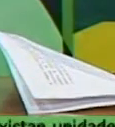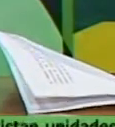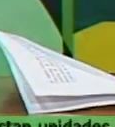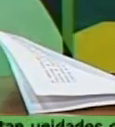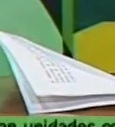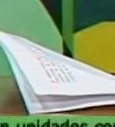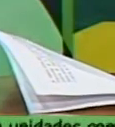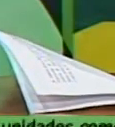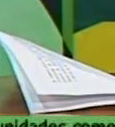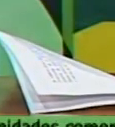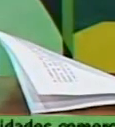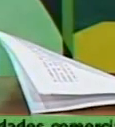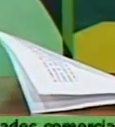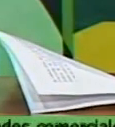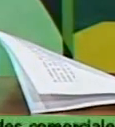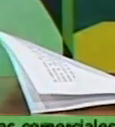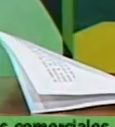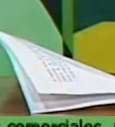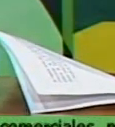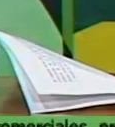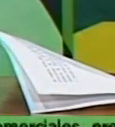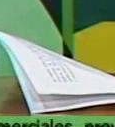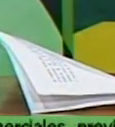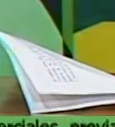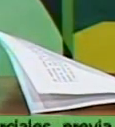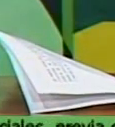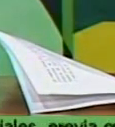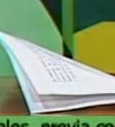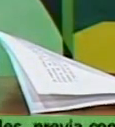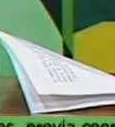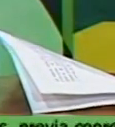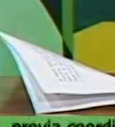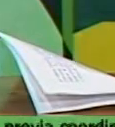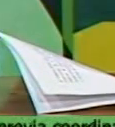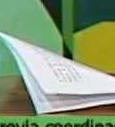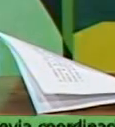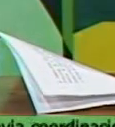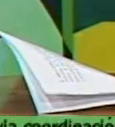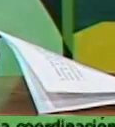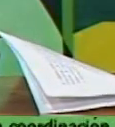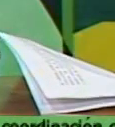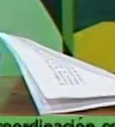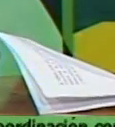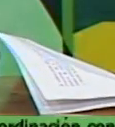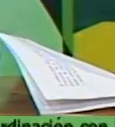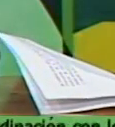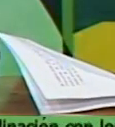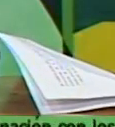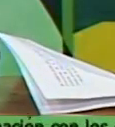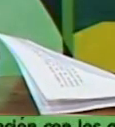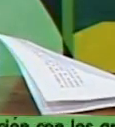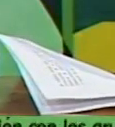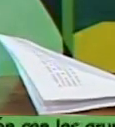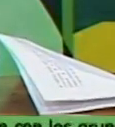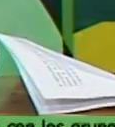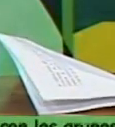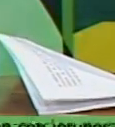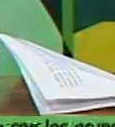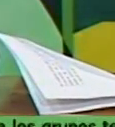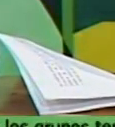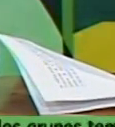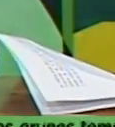creación de las nuevas áreas que se crean en la provincia para producir cultivos varios